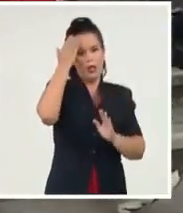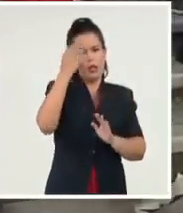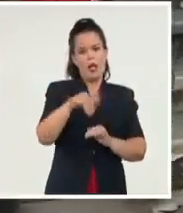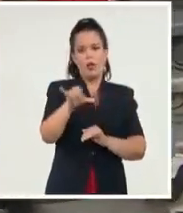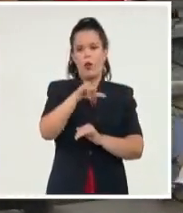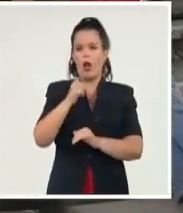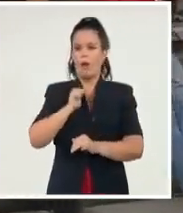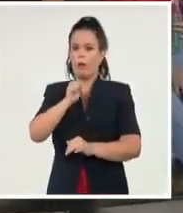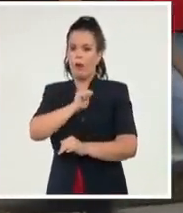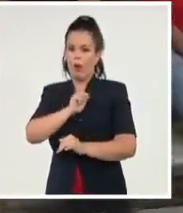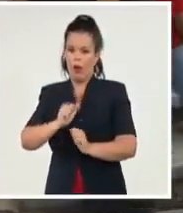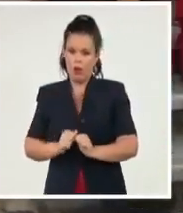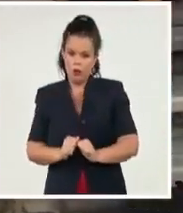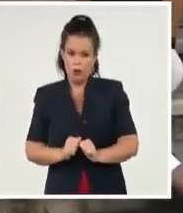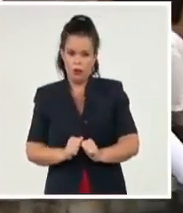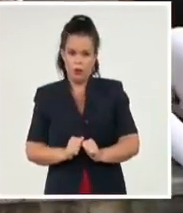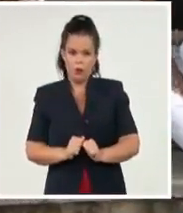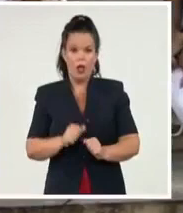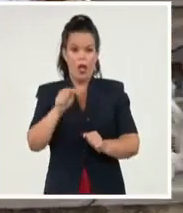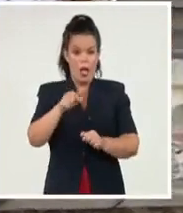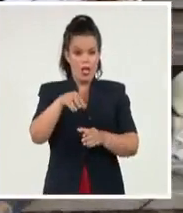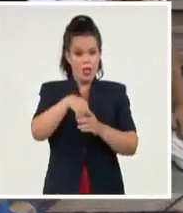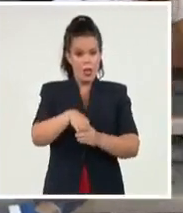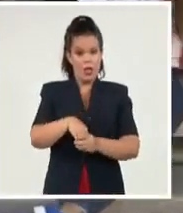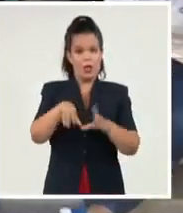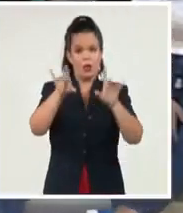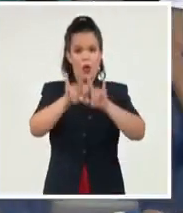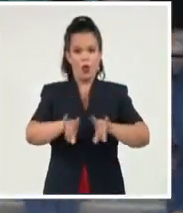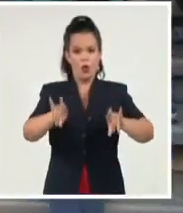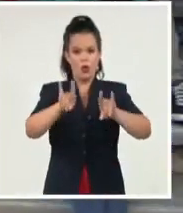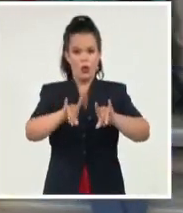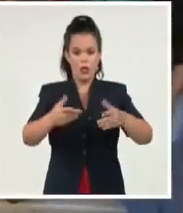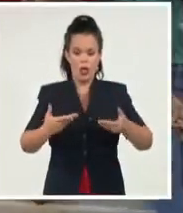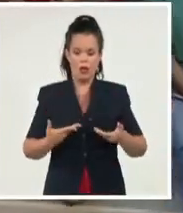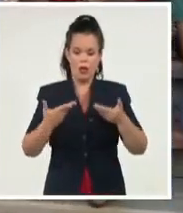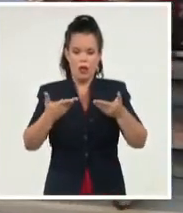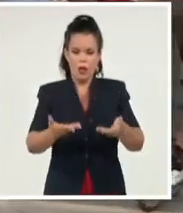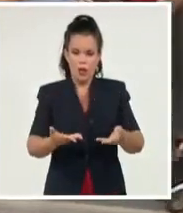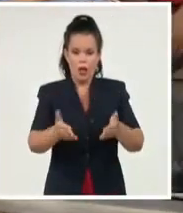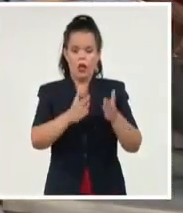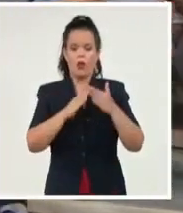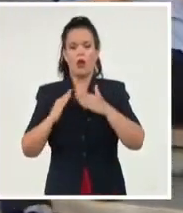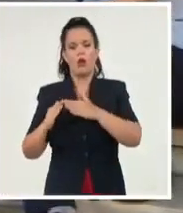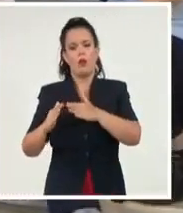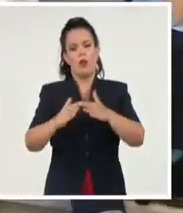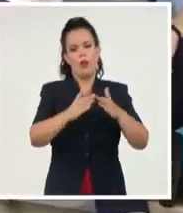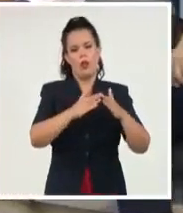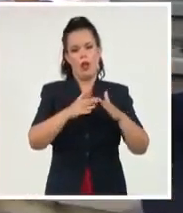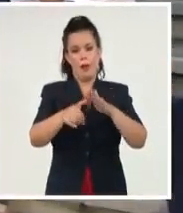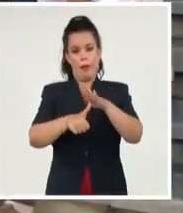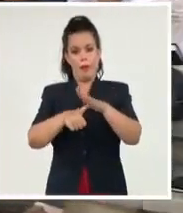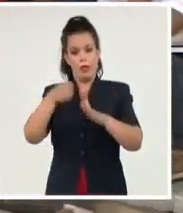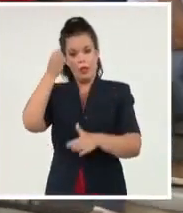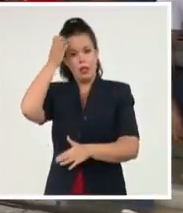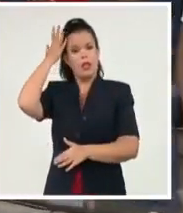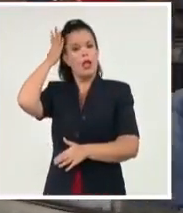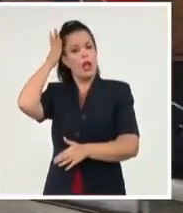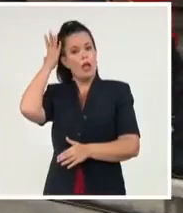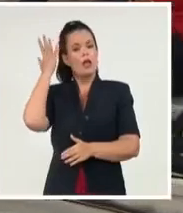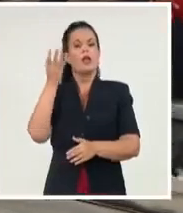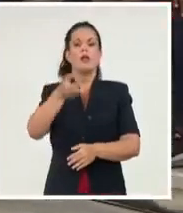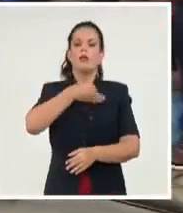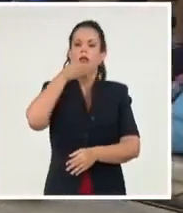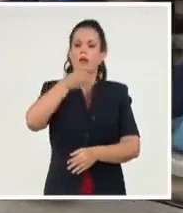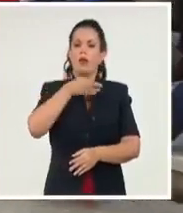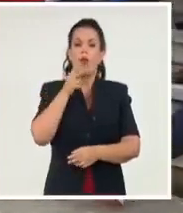estatal, dentro de la universidad y hacia la comunidad. Díaz-Canel comentó sobre la urgencia de propiciar políticas